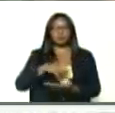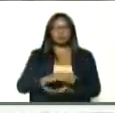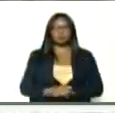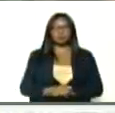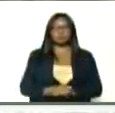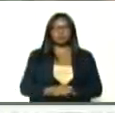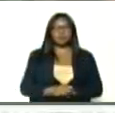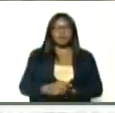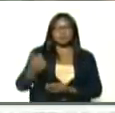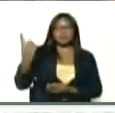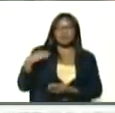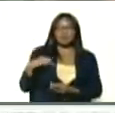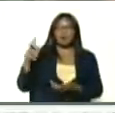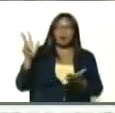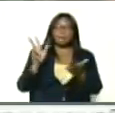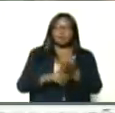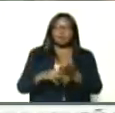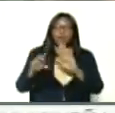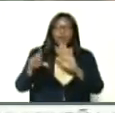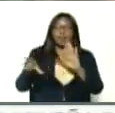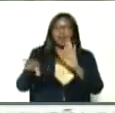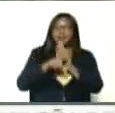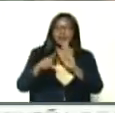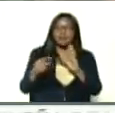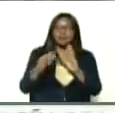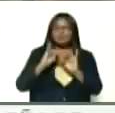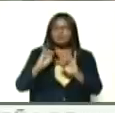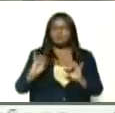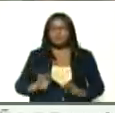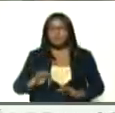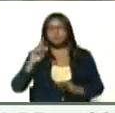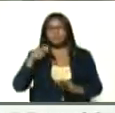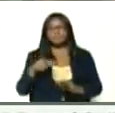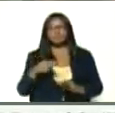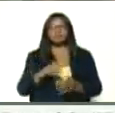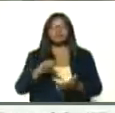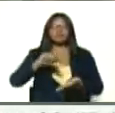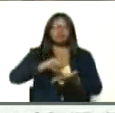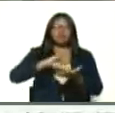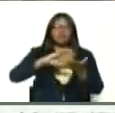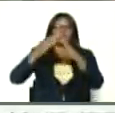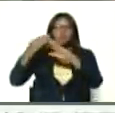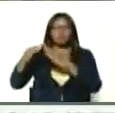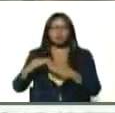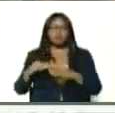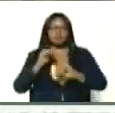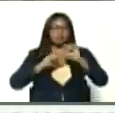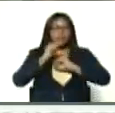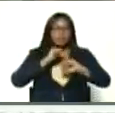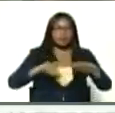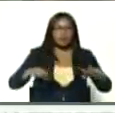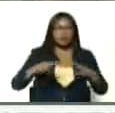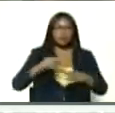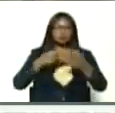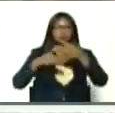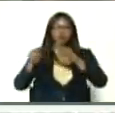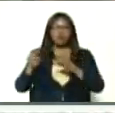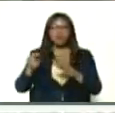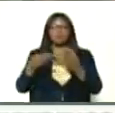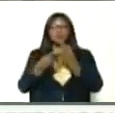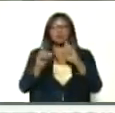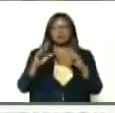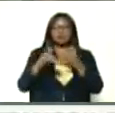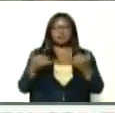tendremos, aprobado, la ley orgánica, de ciudades comunales, para desplegarnos, a construir, la democracia